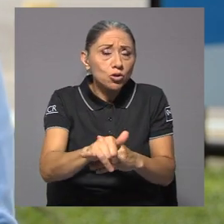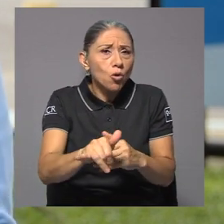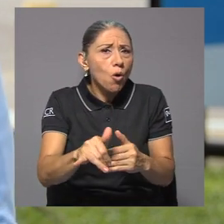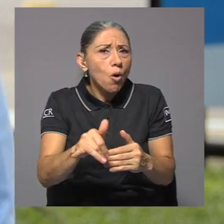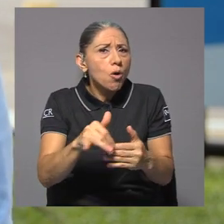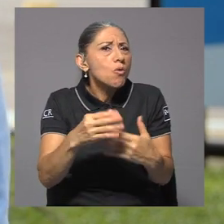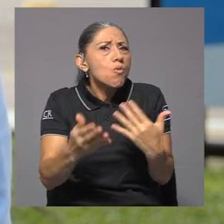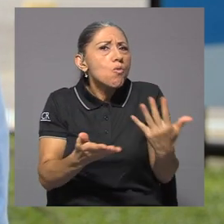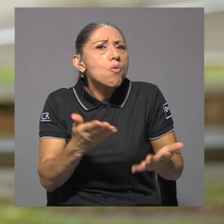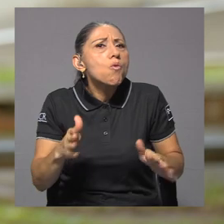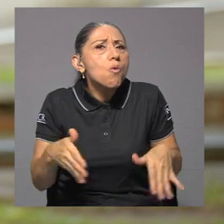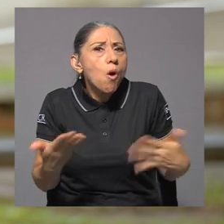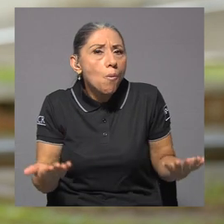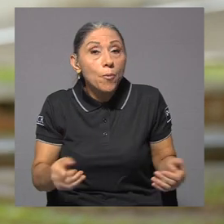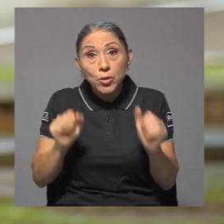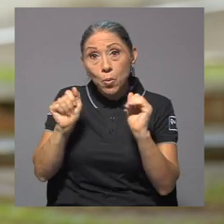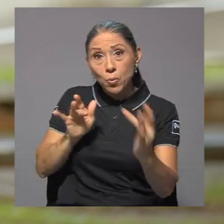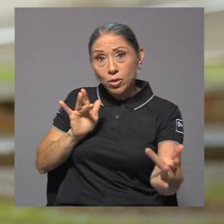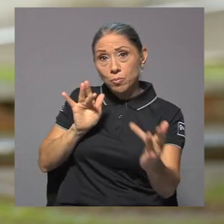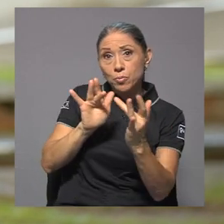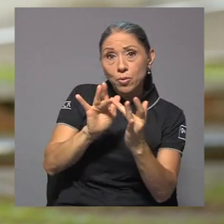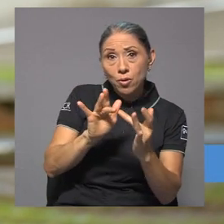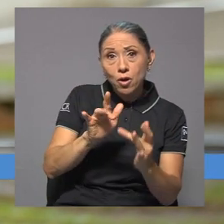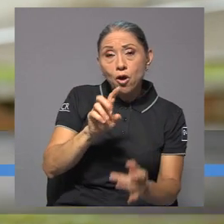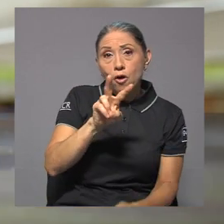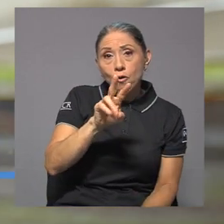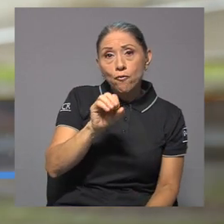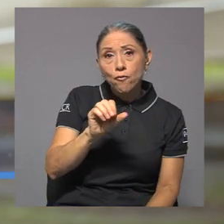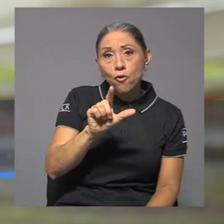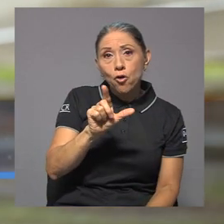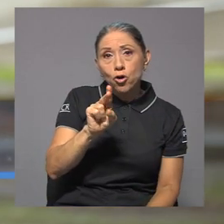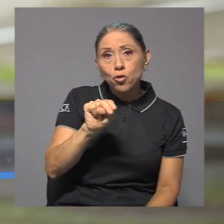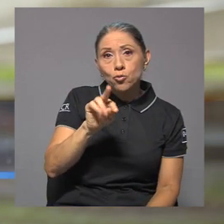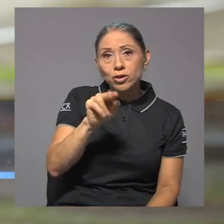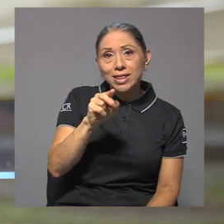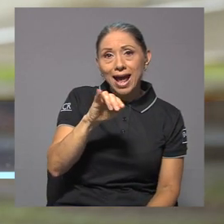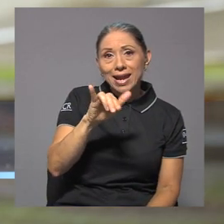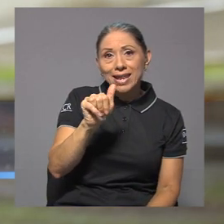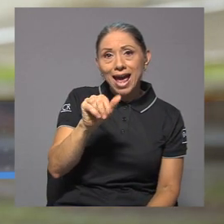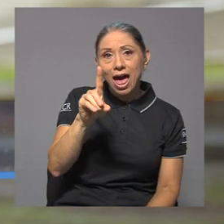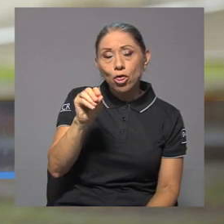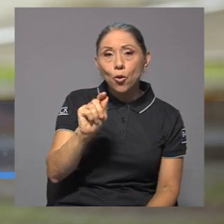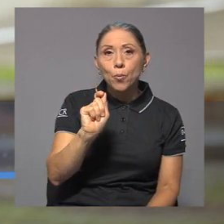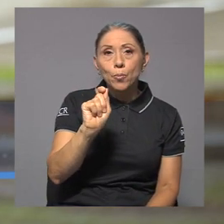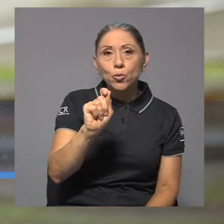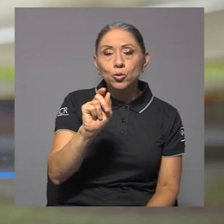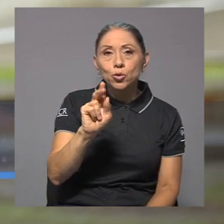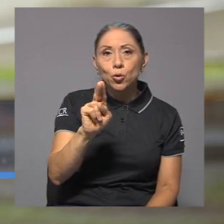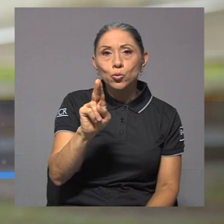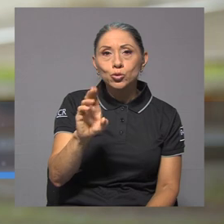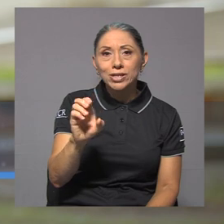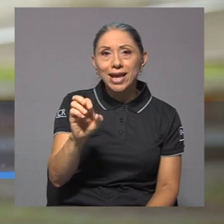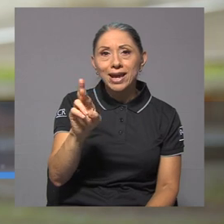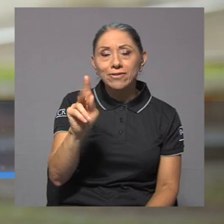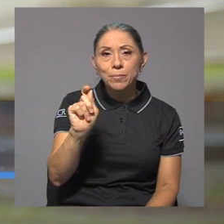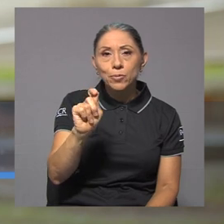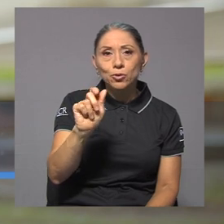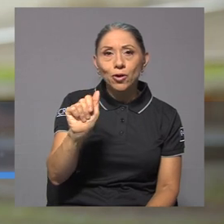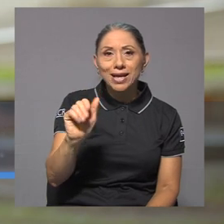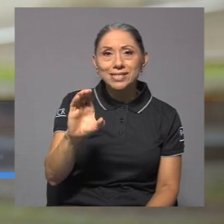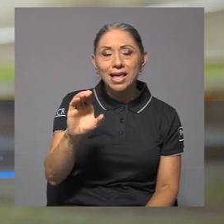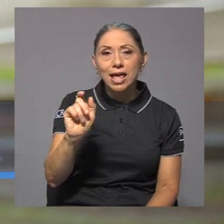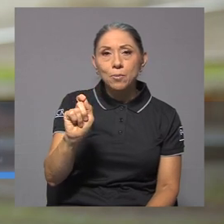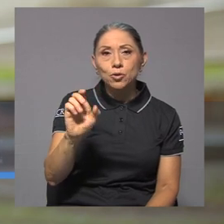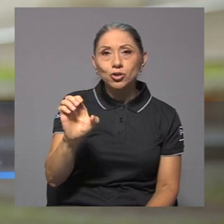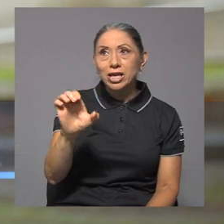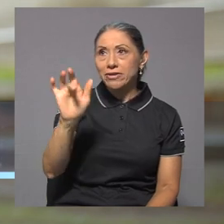estos proyectos, ¿cómo puede hacerlo? Bueno, pueden ingresar a voluntariado.ucr.ac.cr, ahí se van a encontrar una